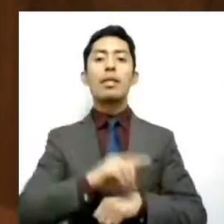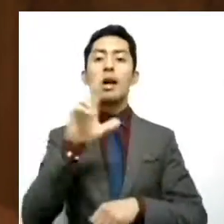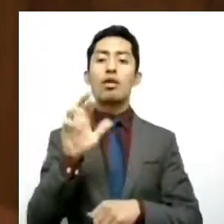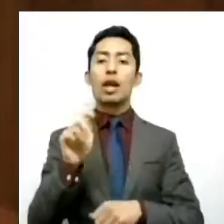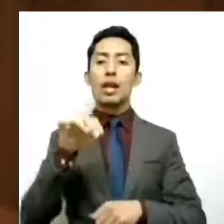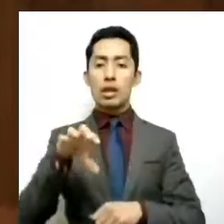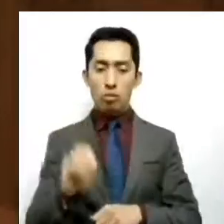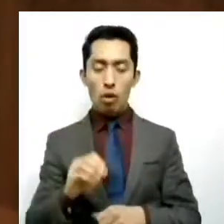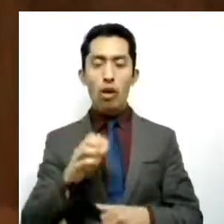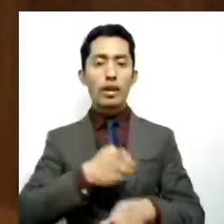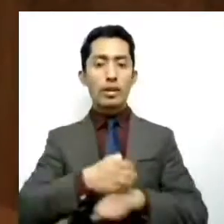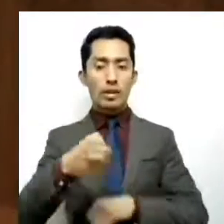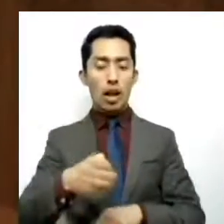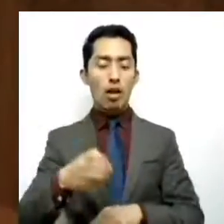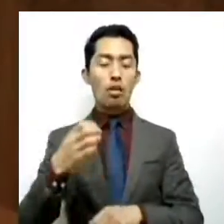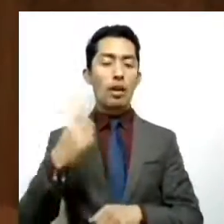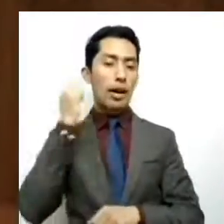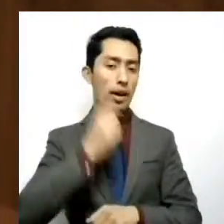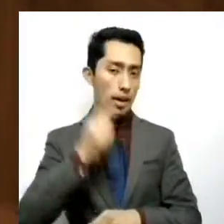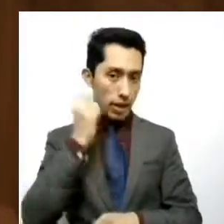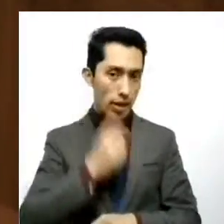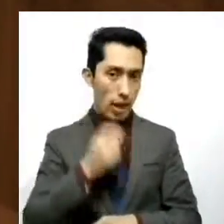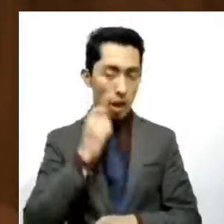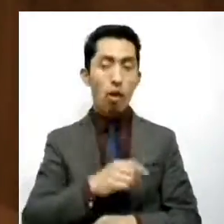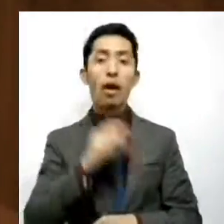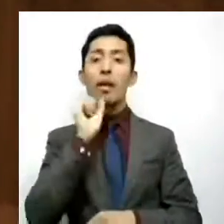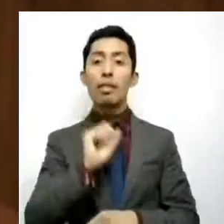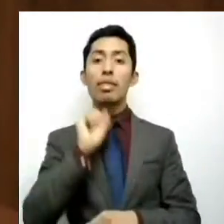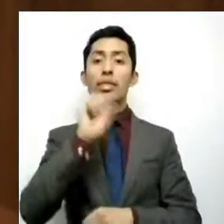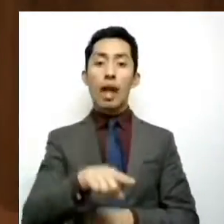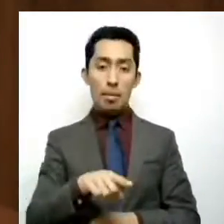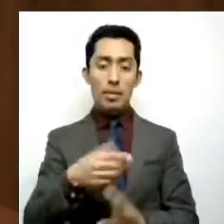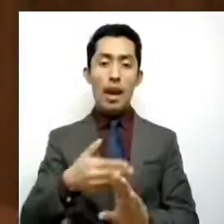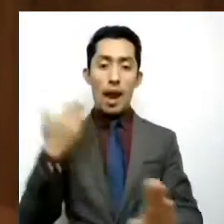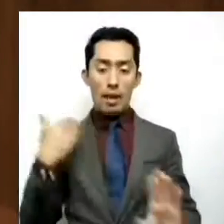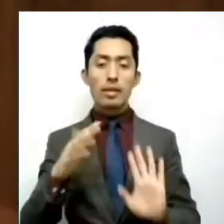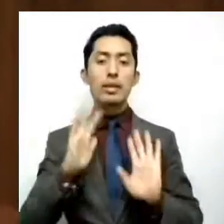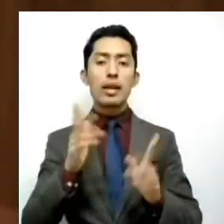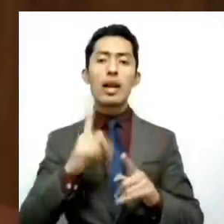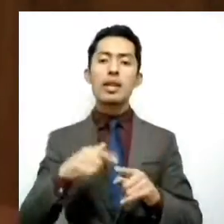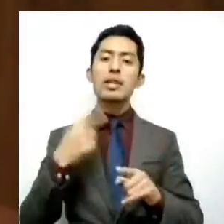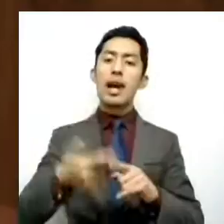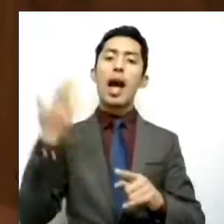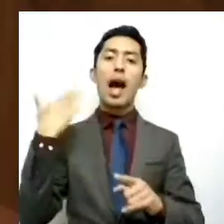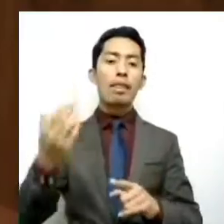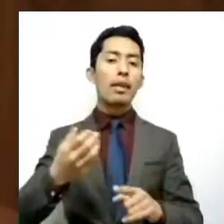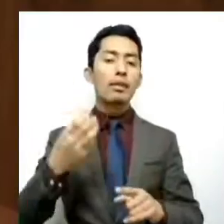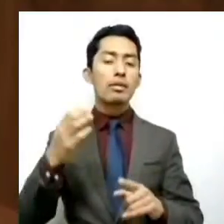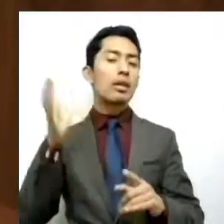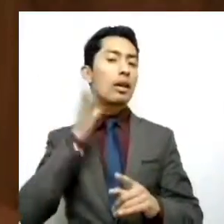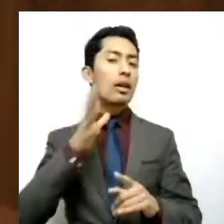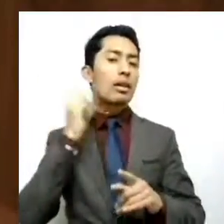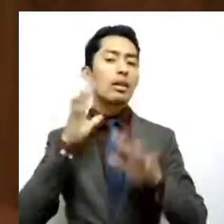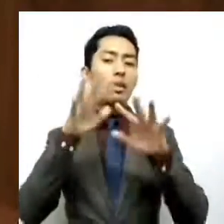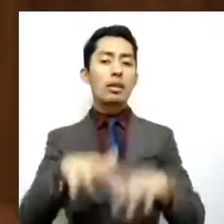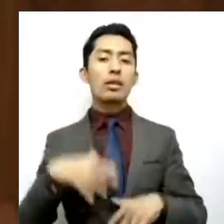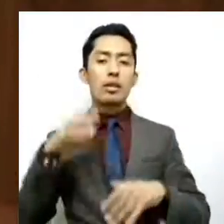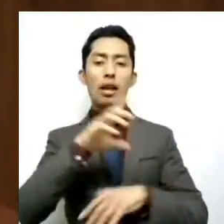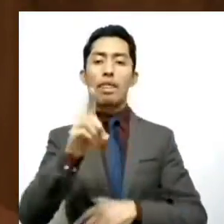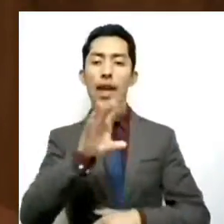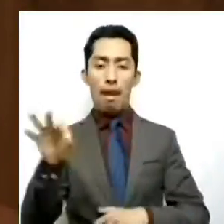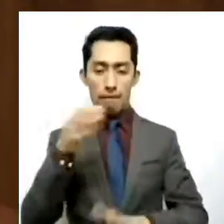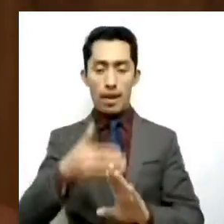Estado de Guerrero e incluso en su momento la entonces Asamblea Legislativa del Distrito Federal,